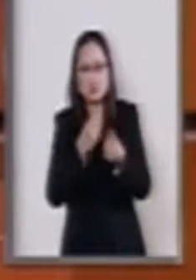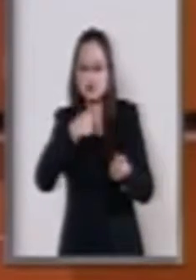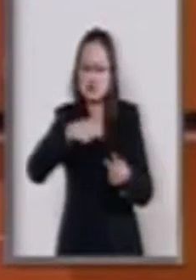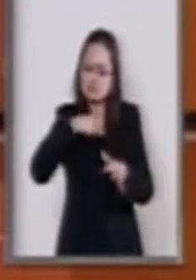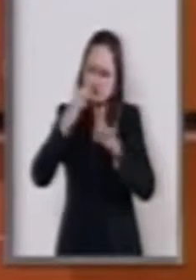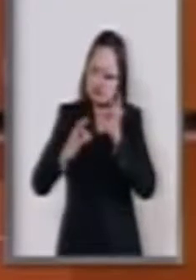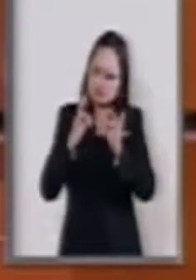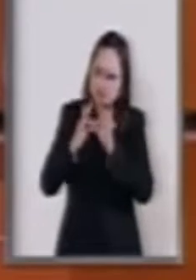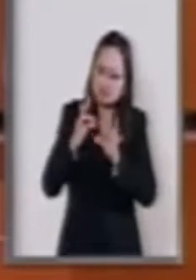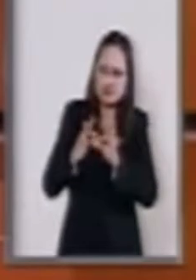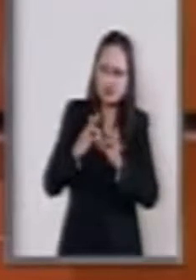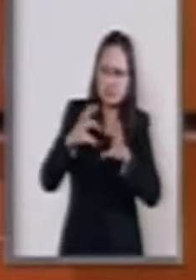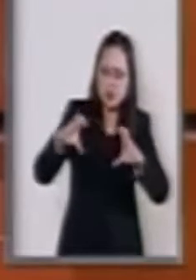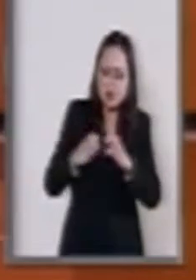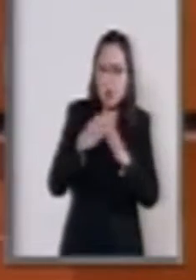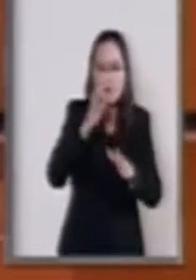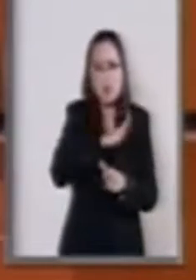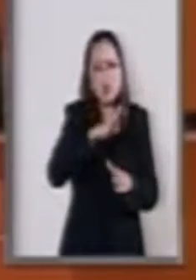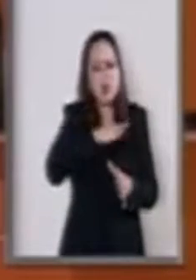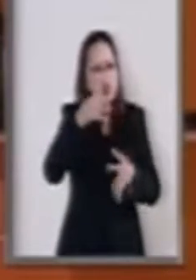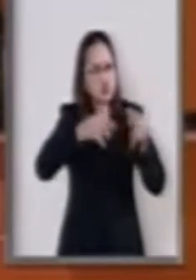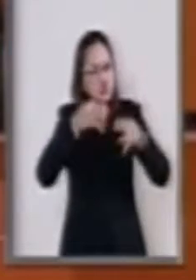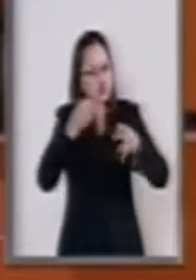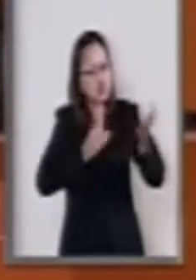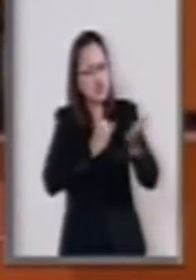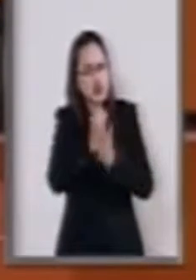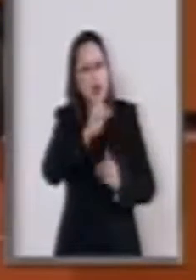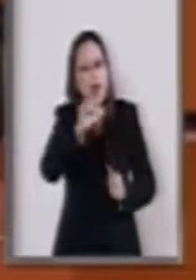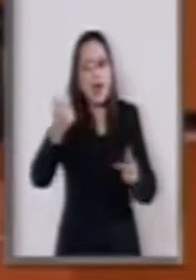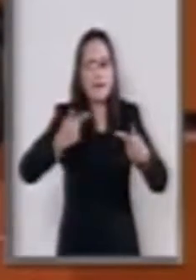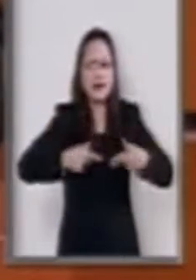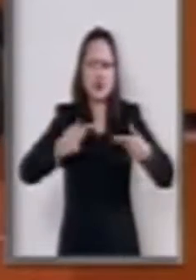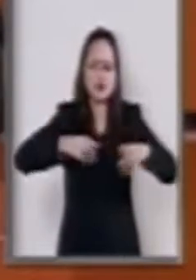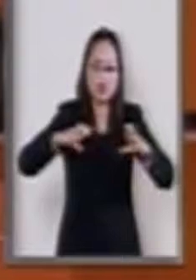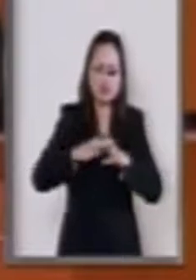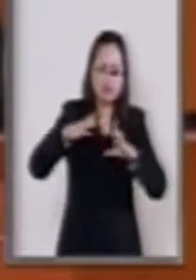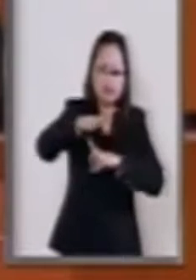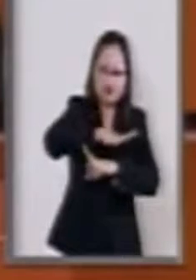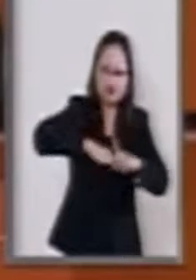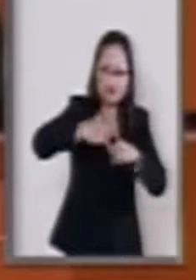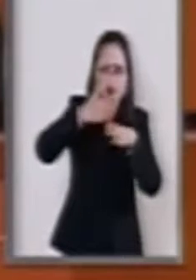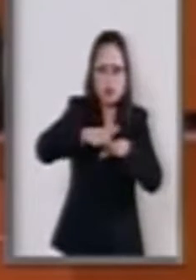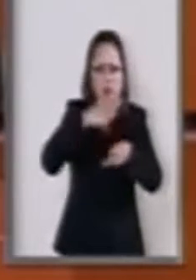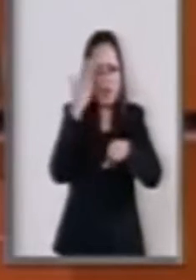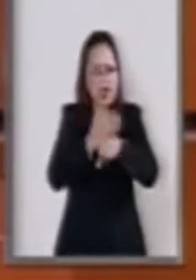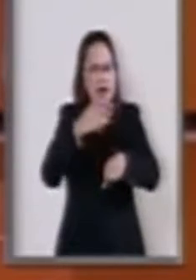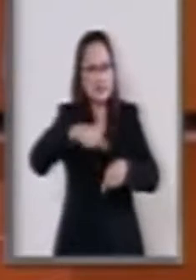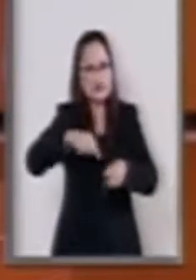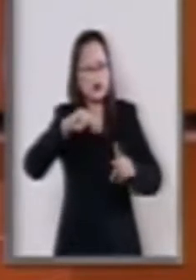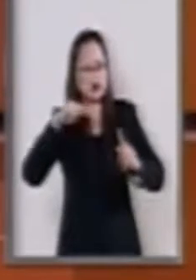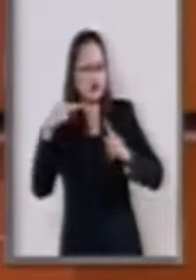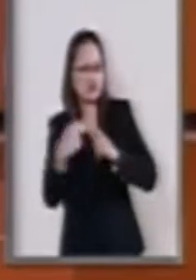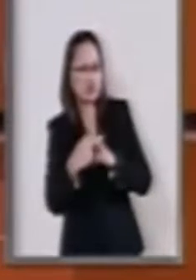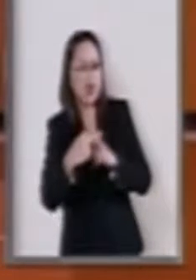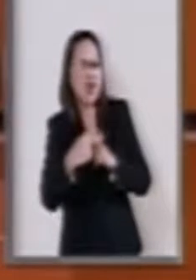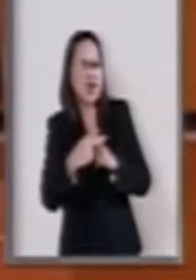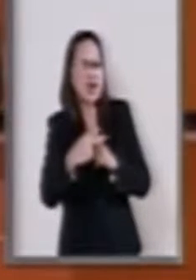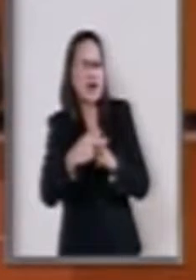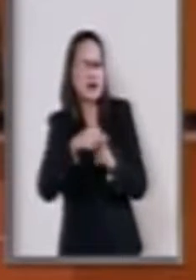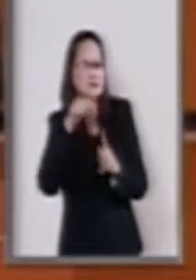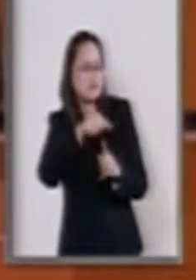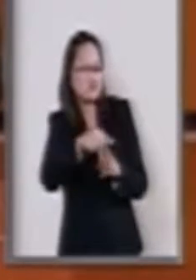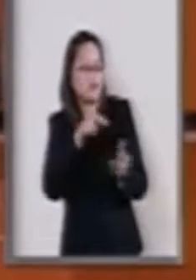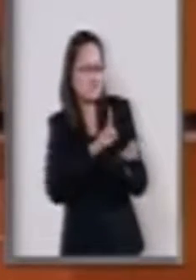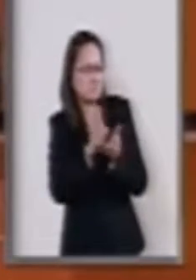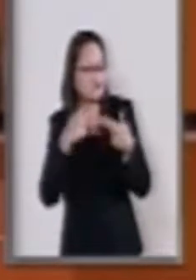preceptiva que permite juzgar a las personas en el ámbito penal desde una perspectiva de sus